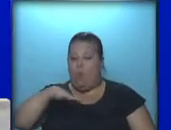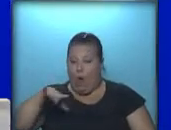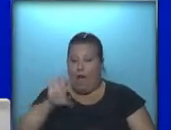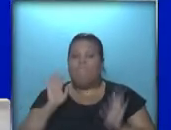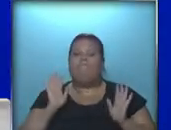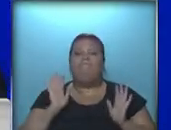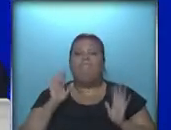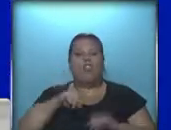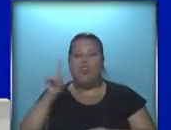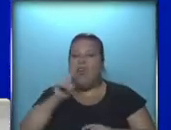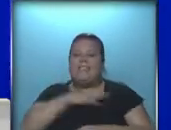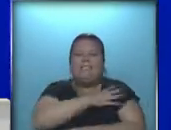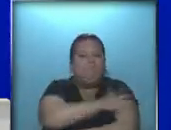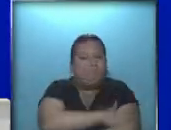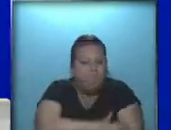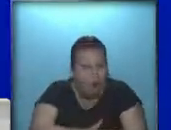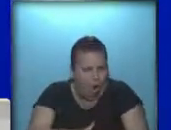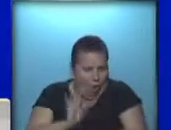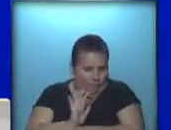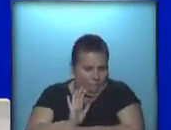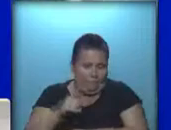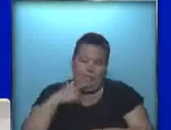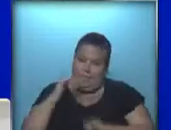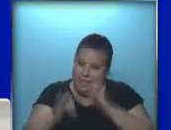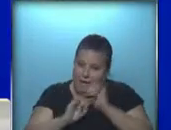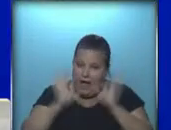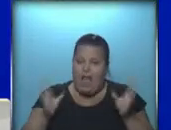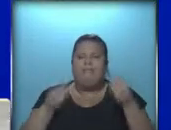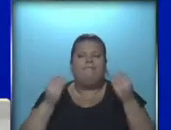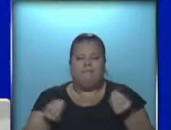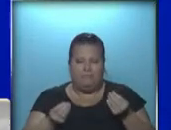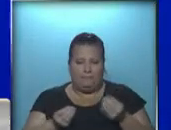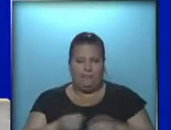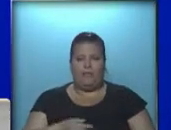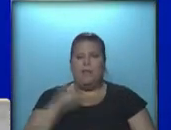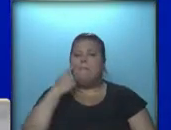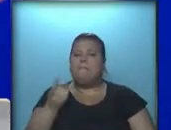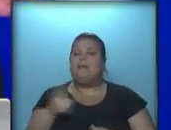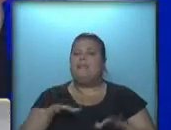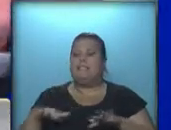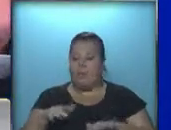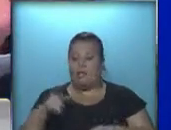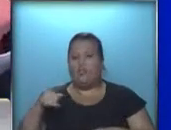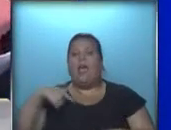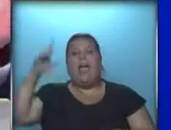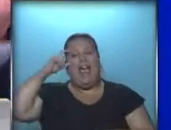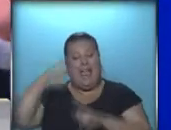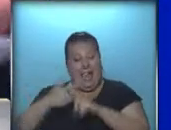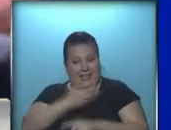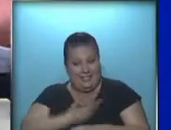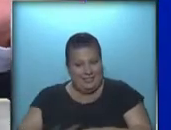Y ahí no son los más pobres, entre comillas, hay que decirlo. ¿Qué significa esto? Miren ustedes este panorama. Quien gobernó